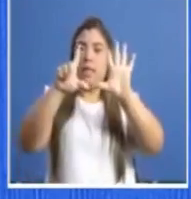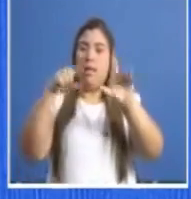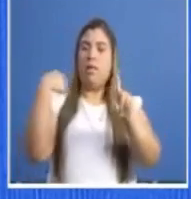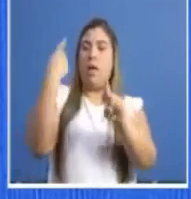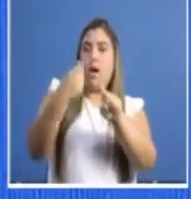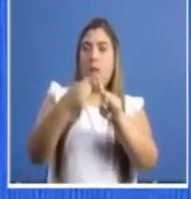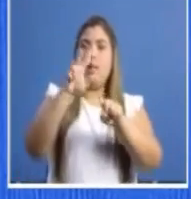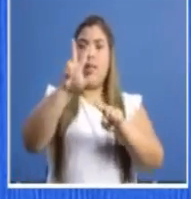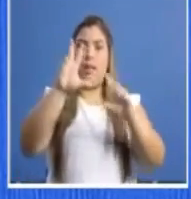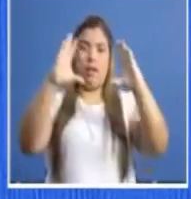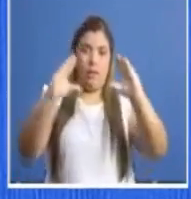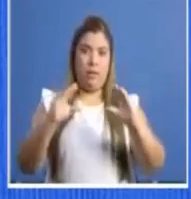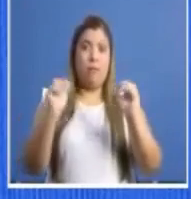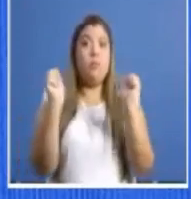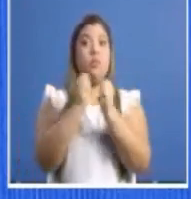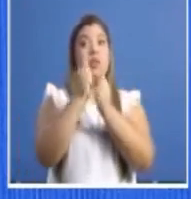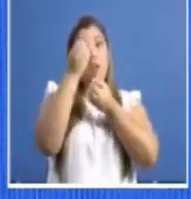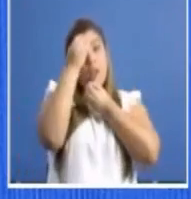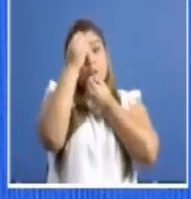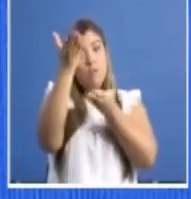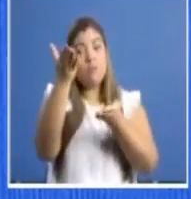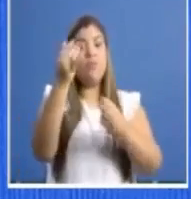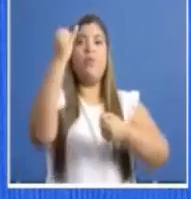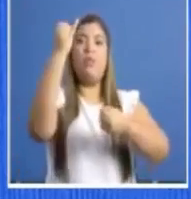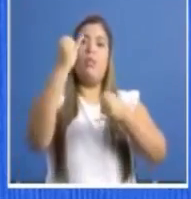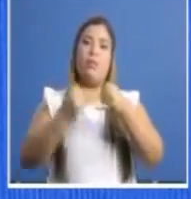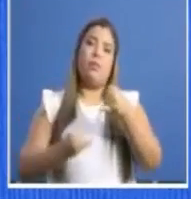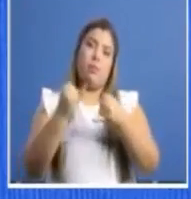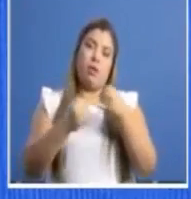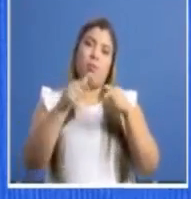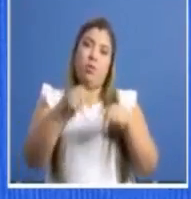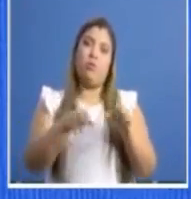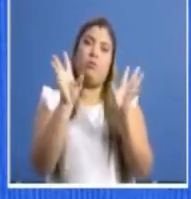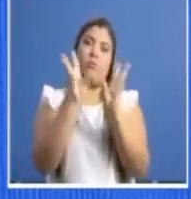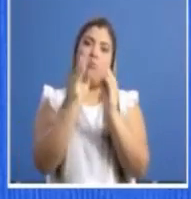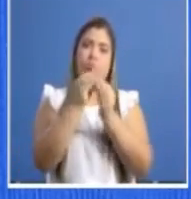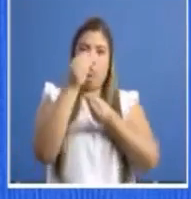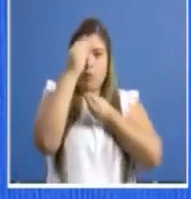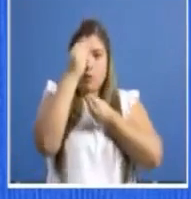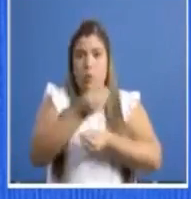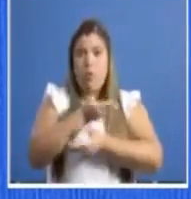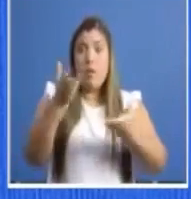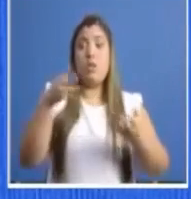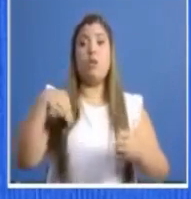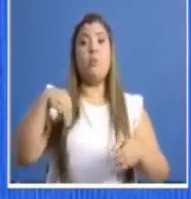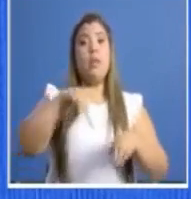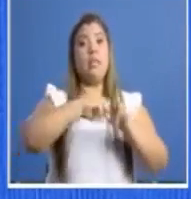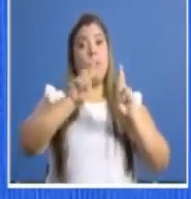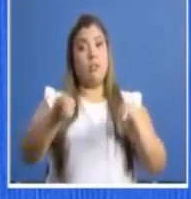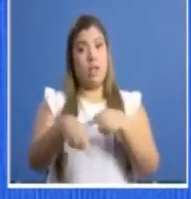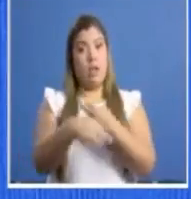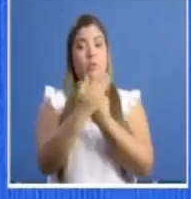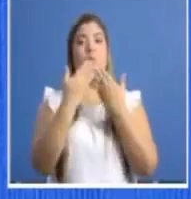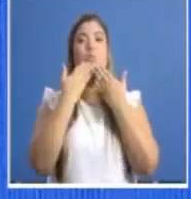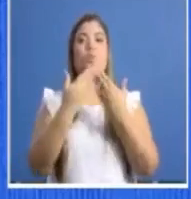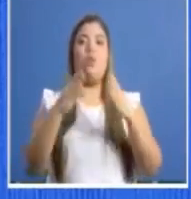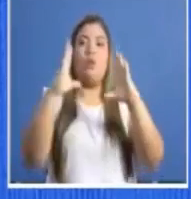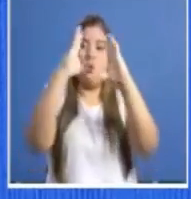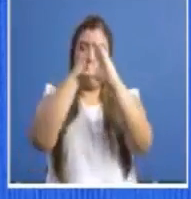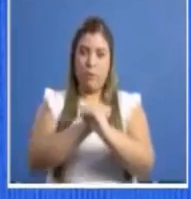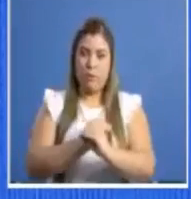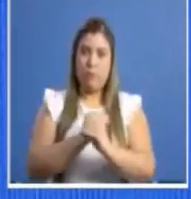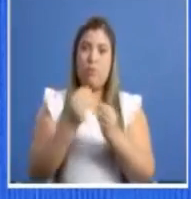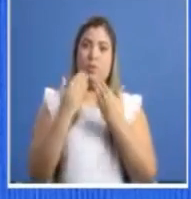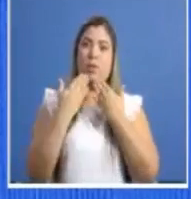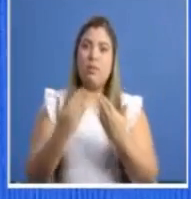centros de salud. Con esta información damos por concluido este anuncio del Ministerio de Salud. A todos ustedes, muy buenas